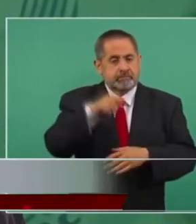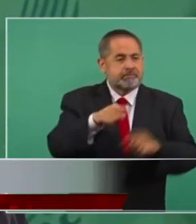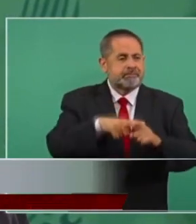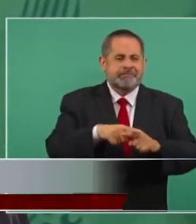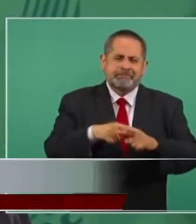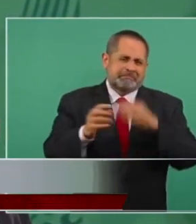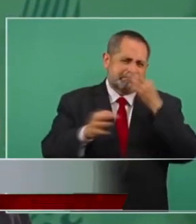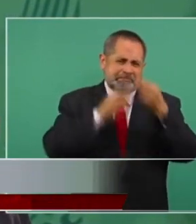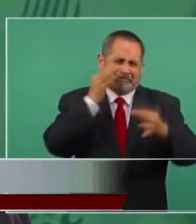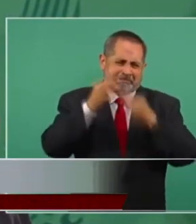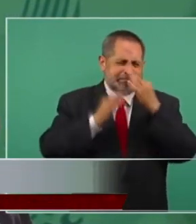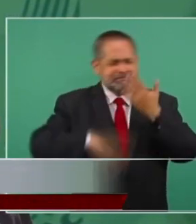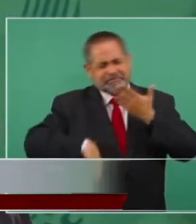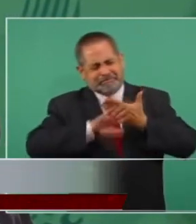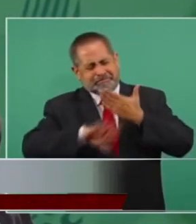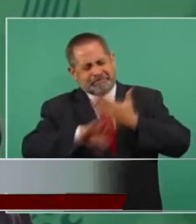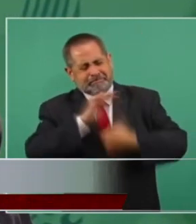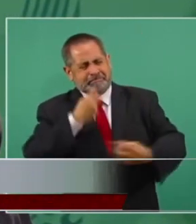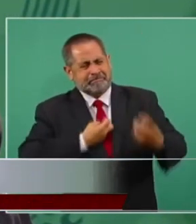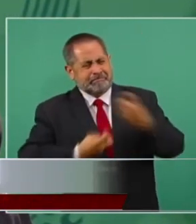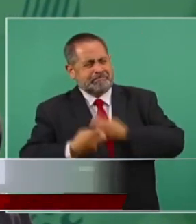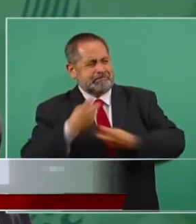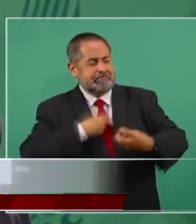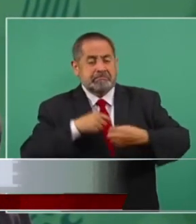sucia en contra nuestra